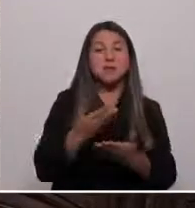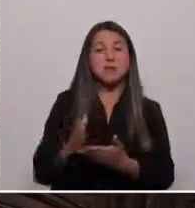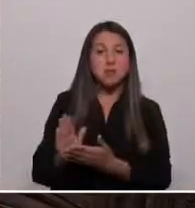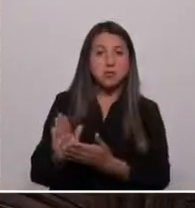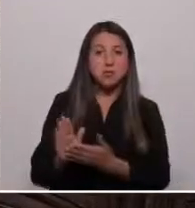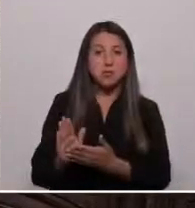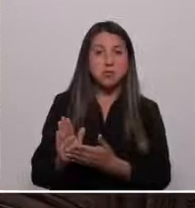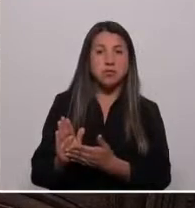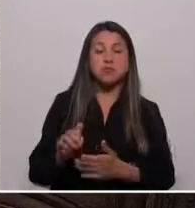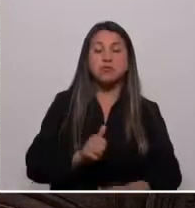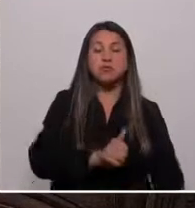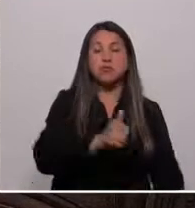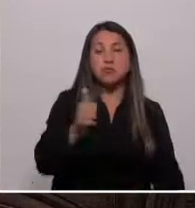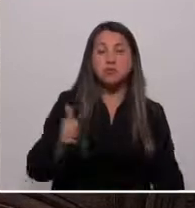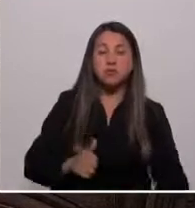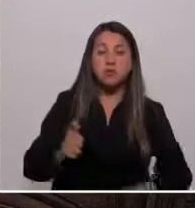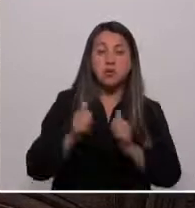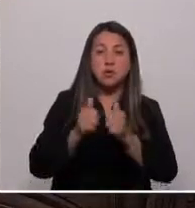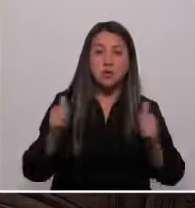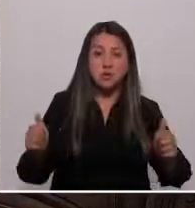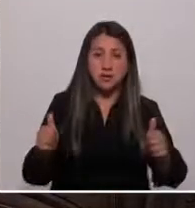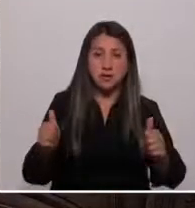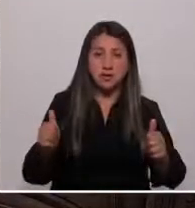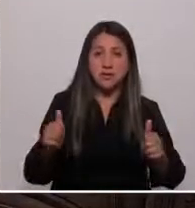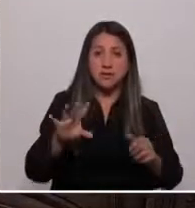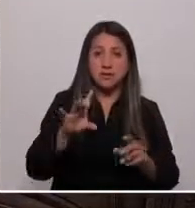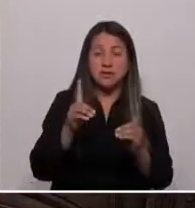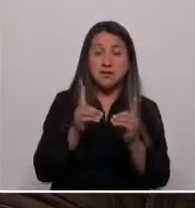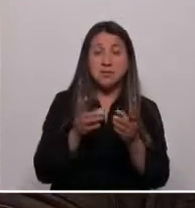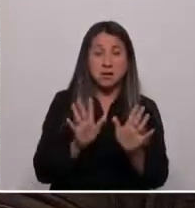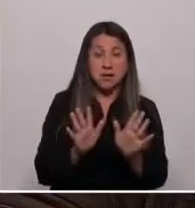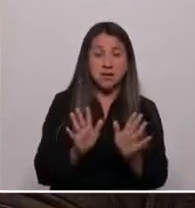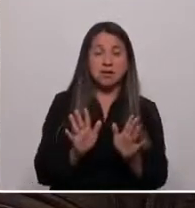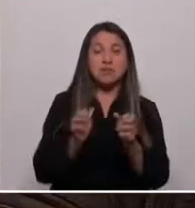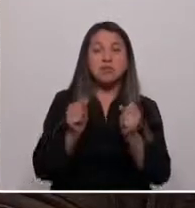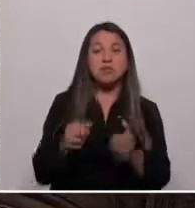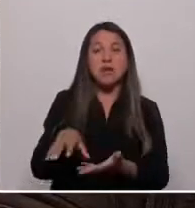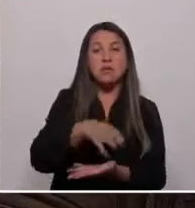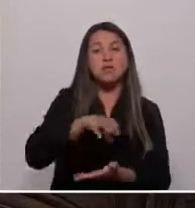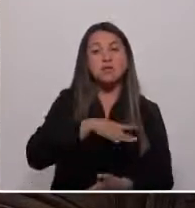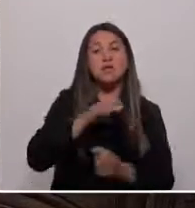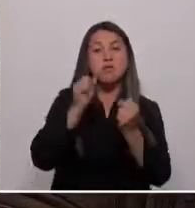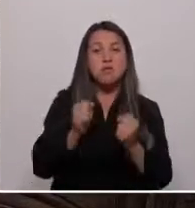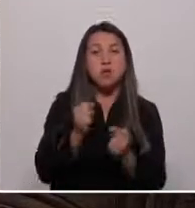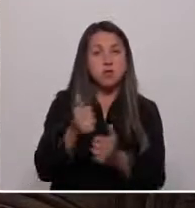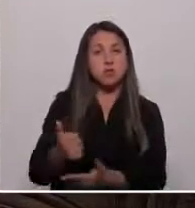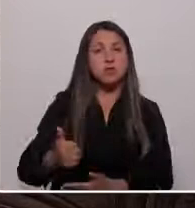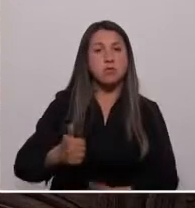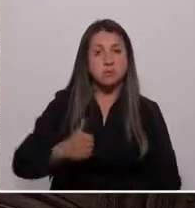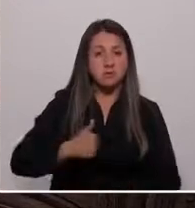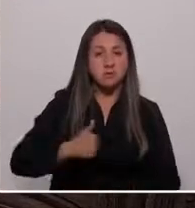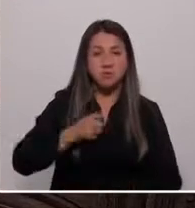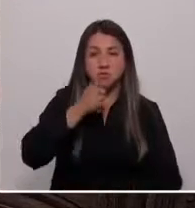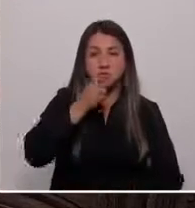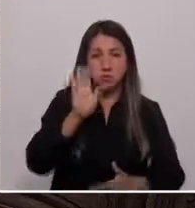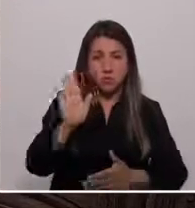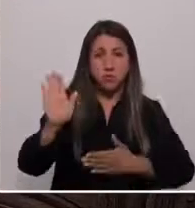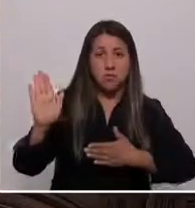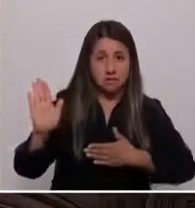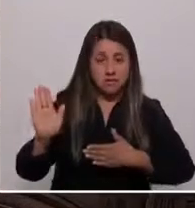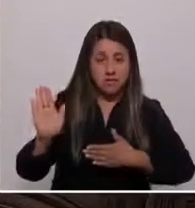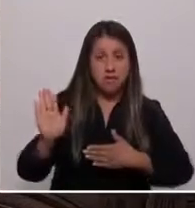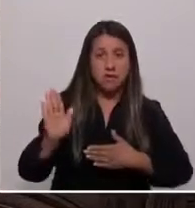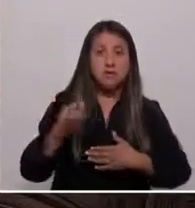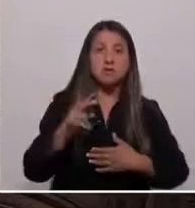todas las autoridades electas democráticamente, para que el pueblo de Chile pueda hacer cumplir las promesas y su mandato.